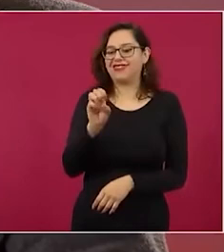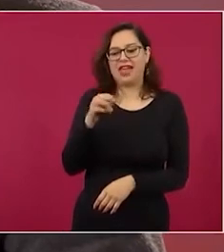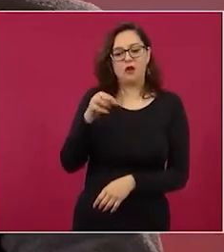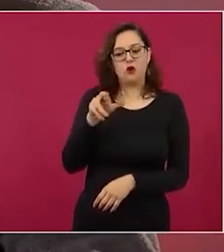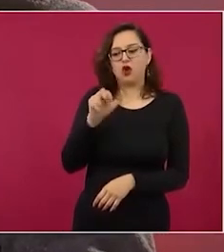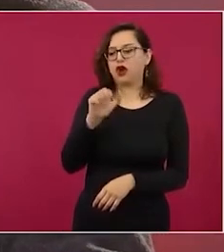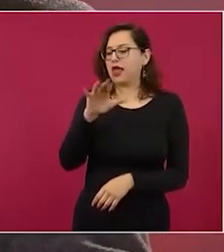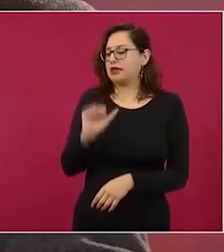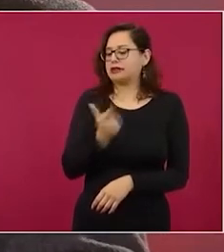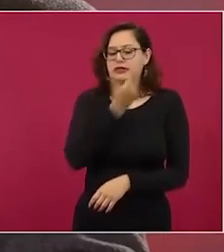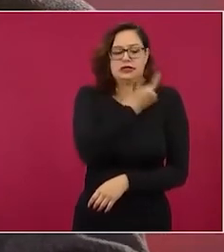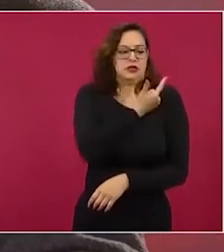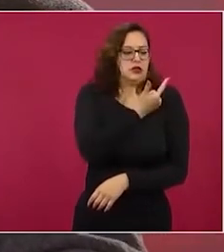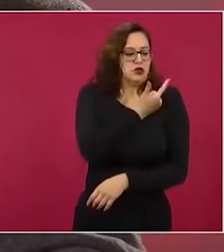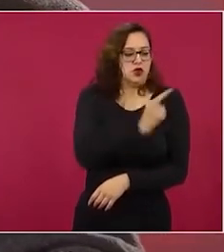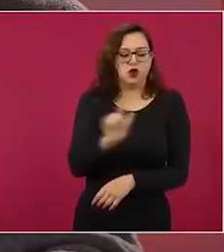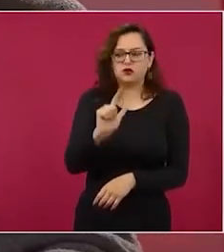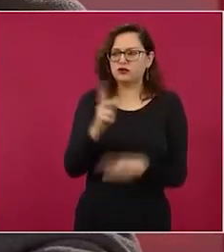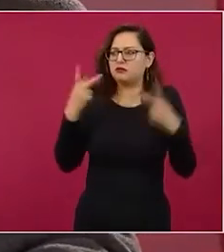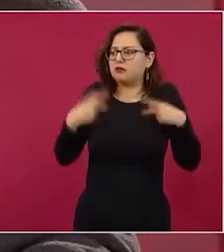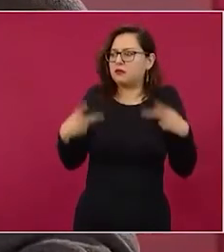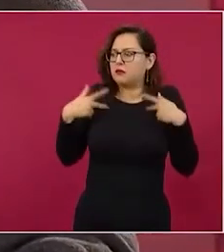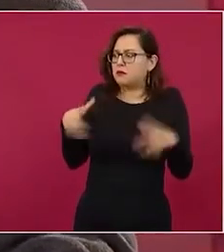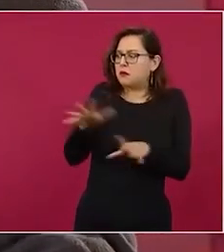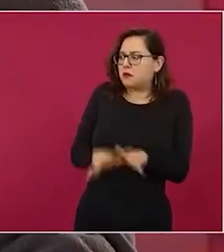dejarle la decisión al pueblo